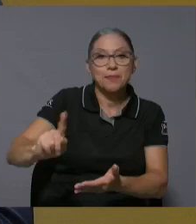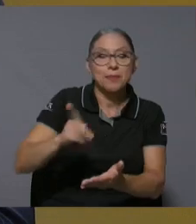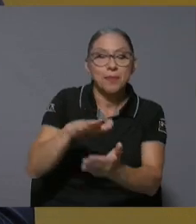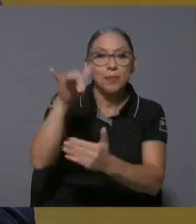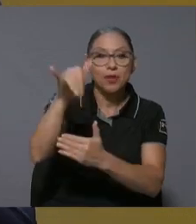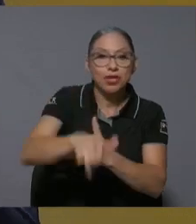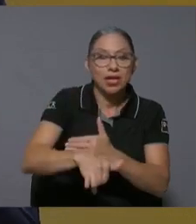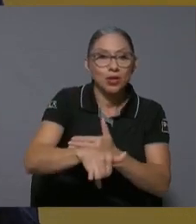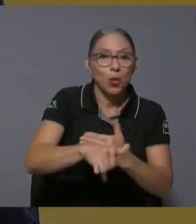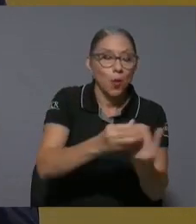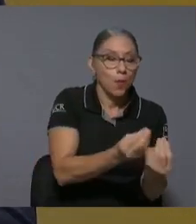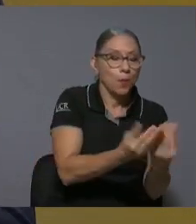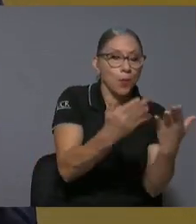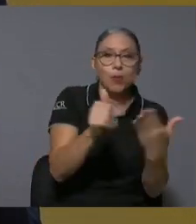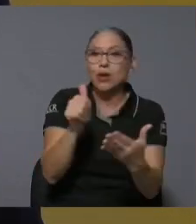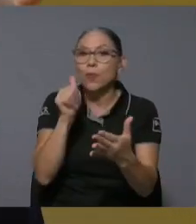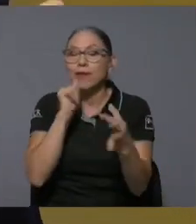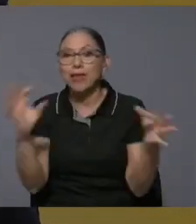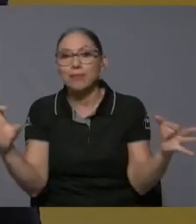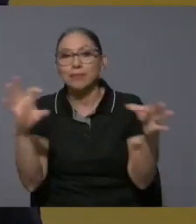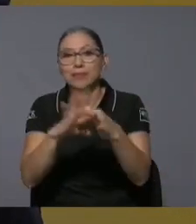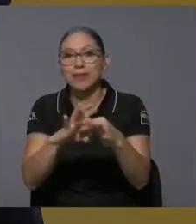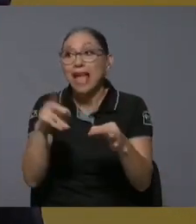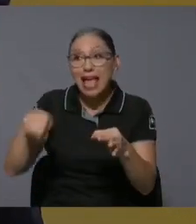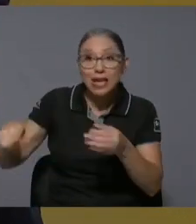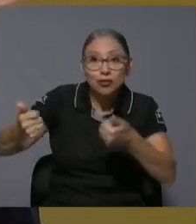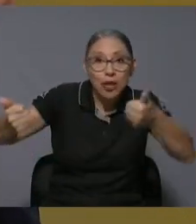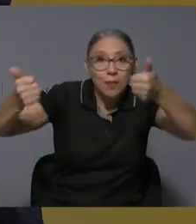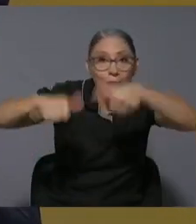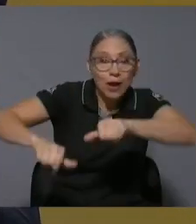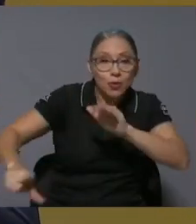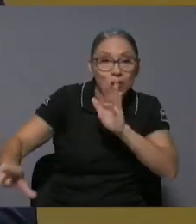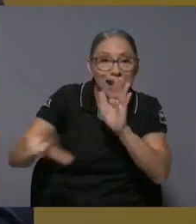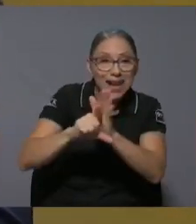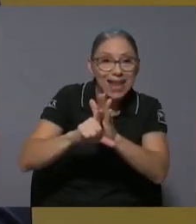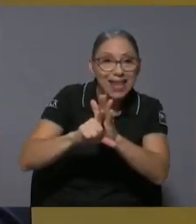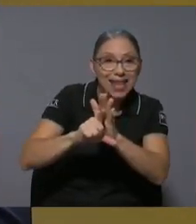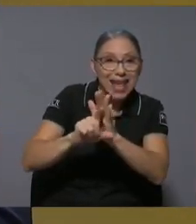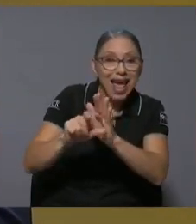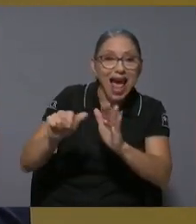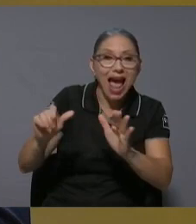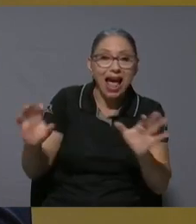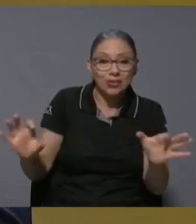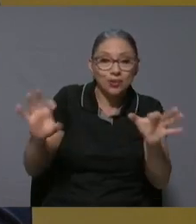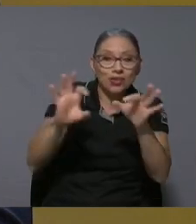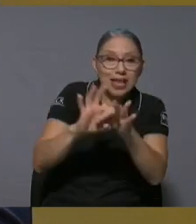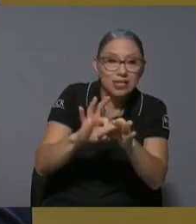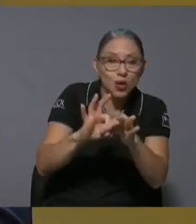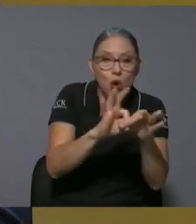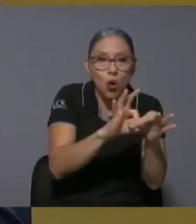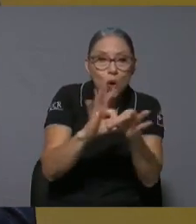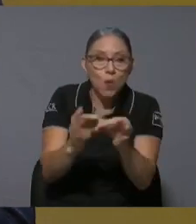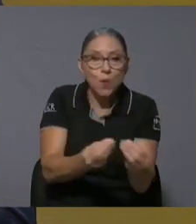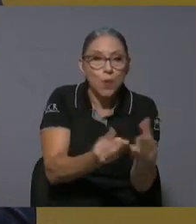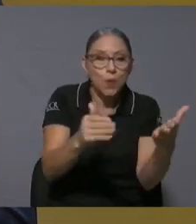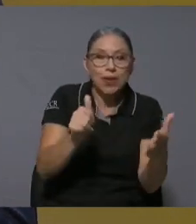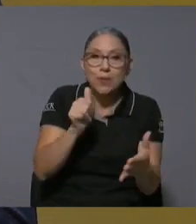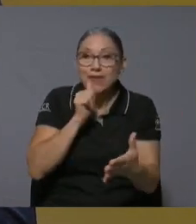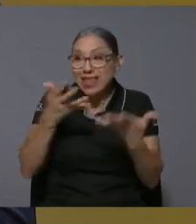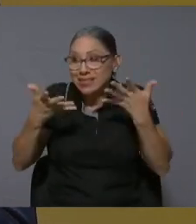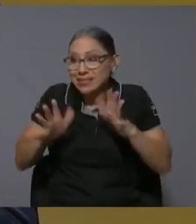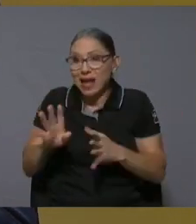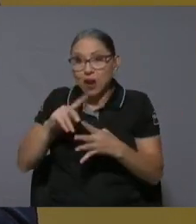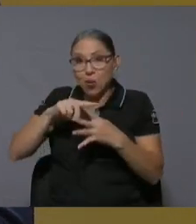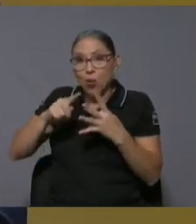público-privada ellos aprobaron una ley de asociación público-privada en el 2019 hoy ya recibieron ofertas de cuatro